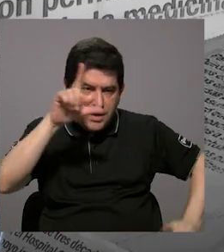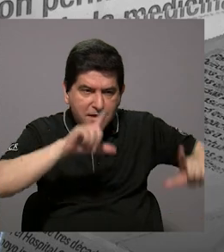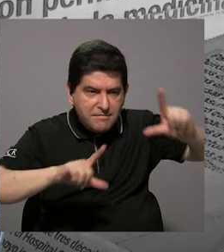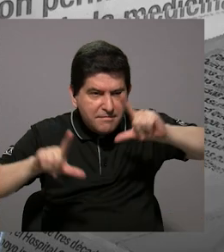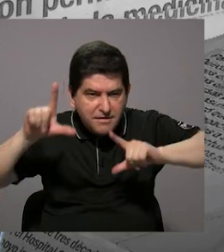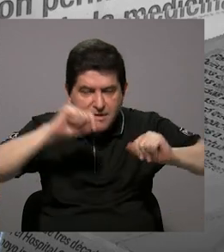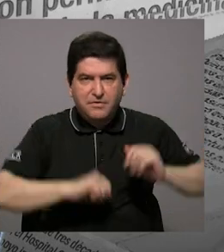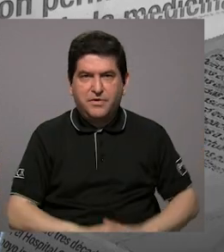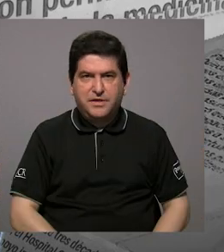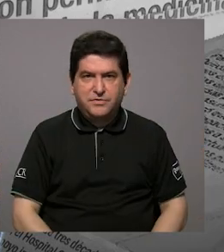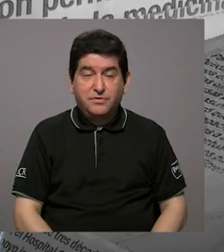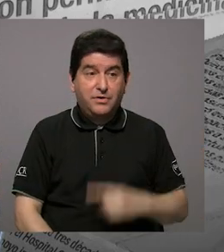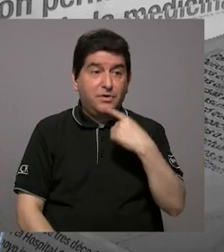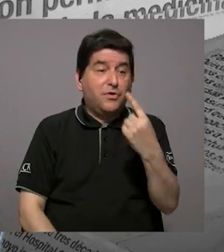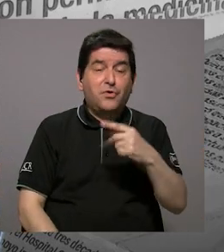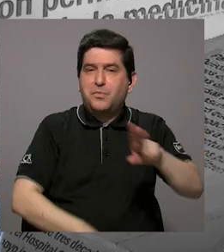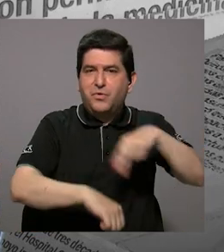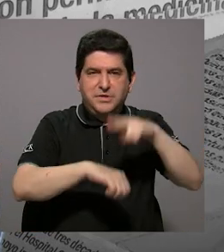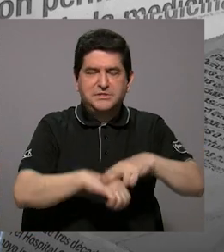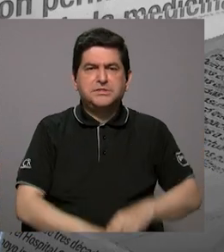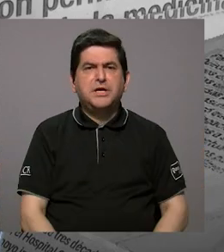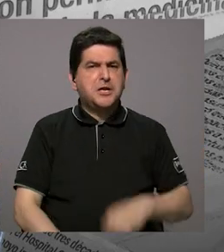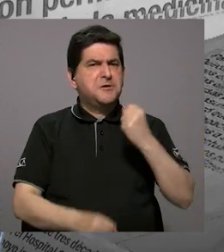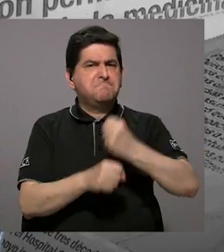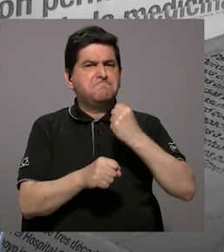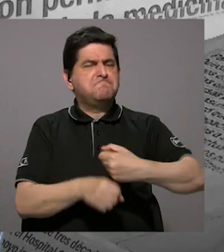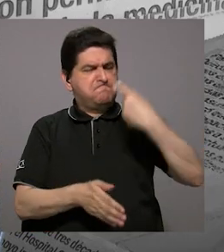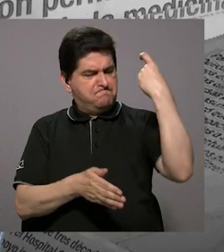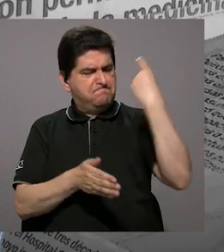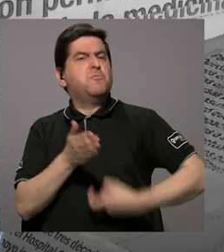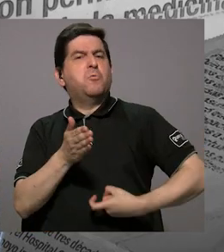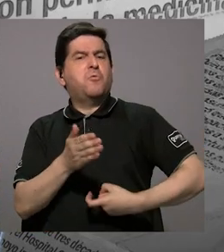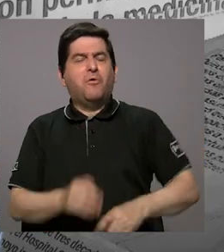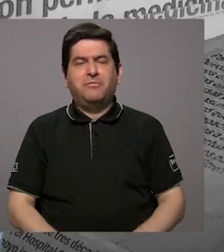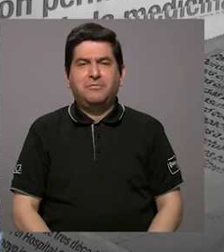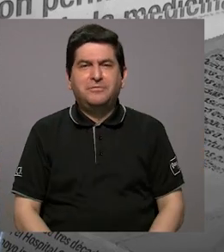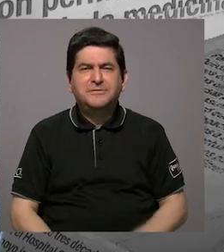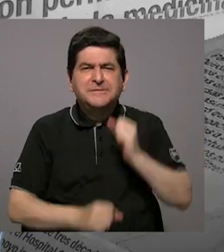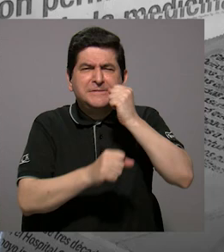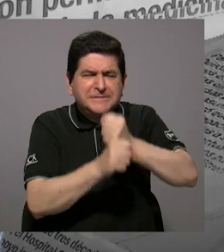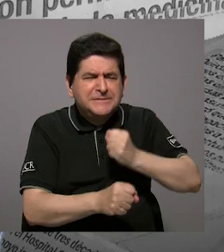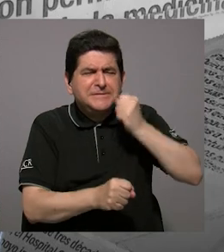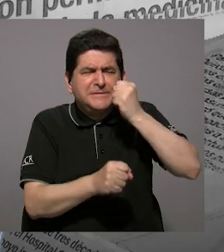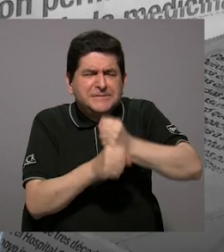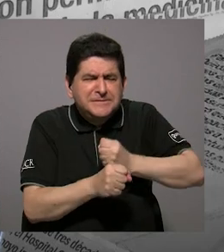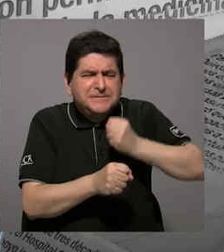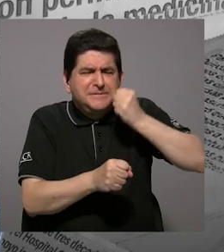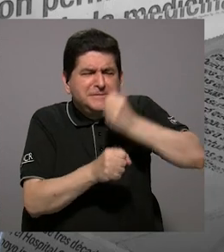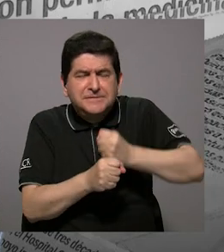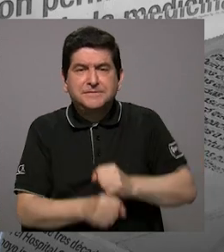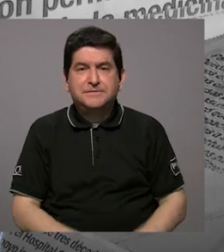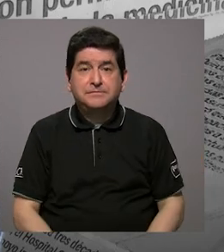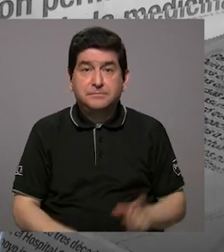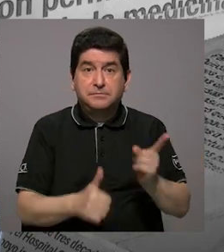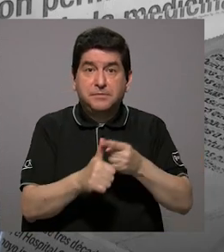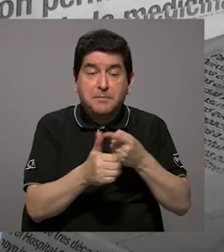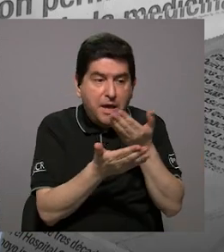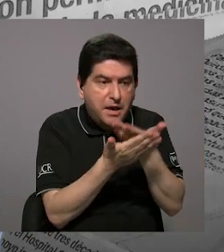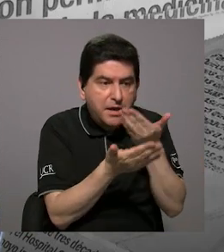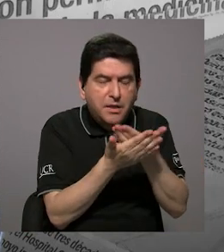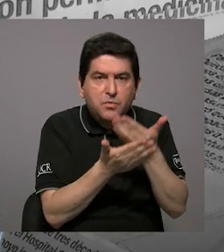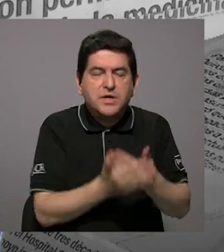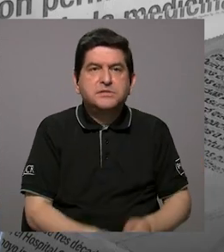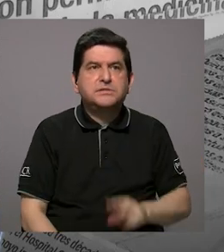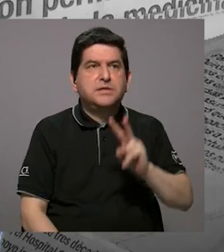del laboratorio, como decimos comúnmente, se puso la camiseta, estuvimos trabajando arduamente, esas